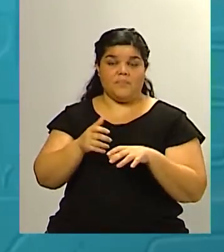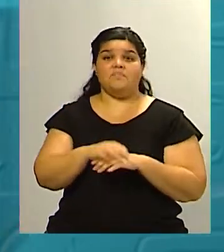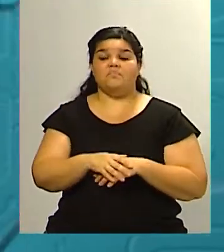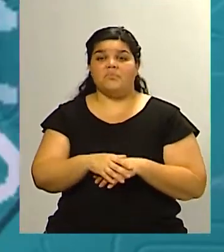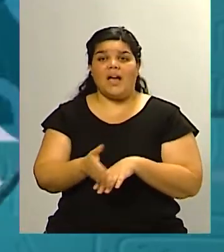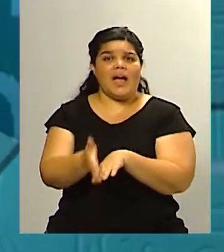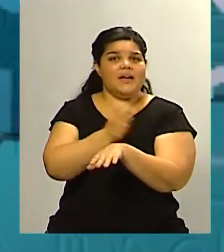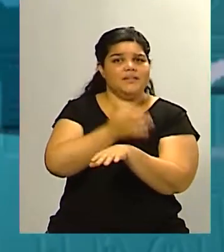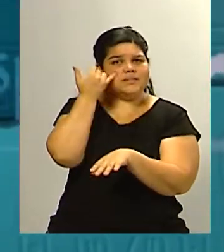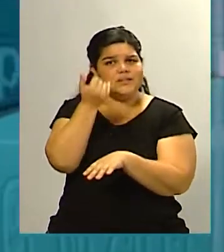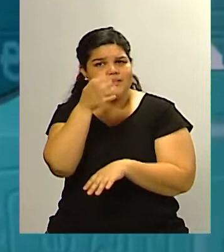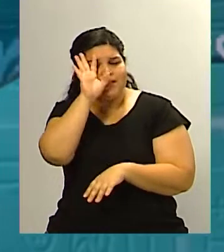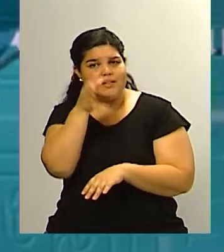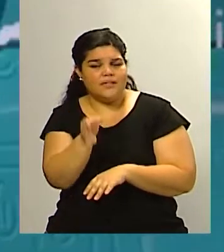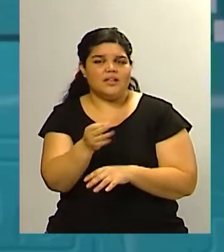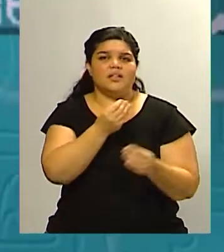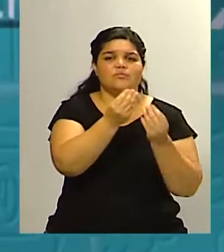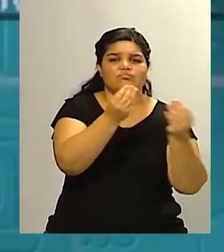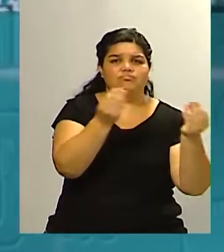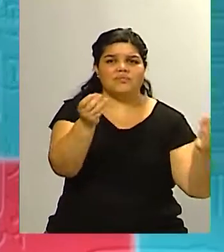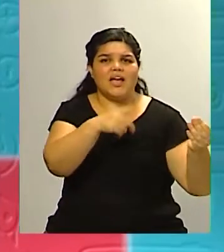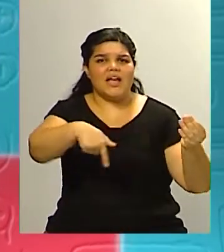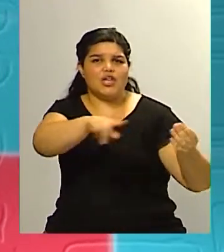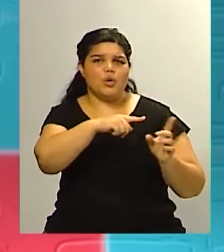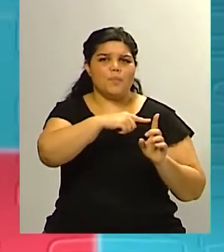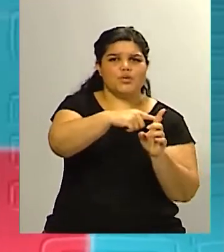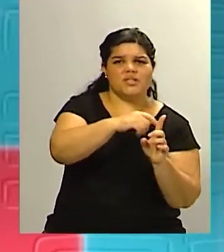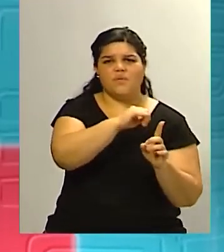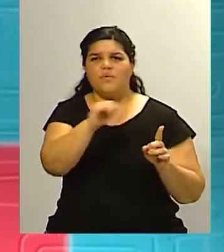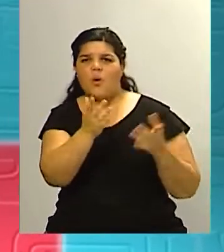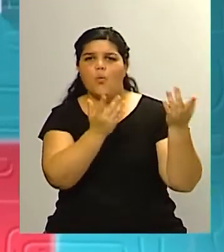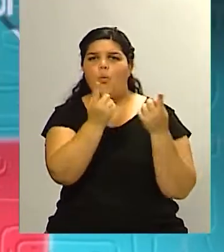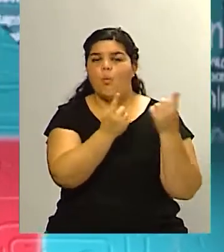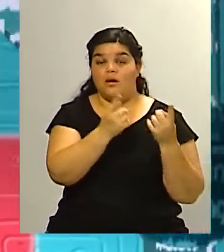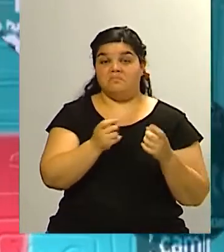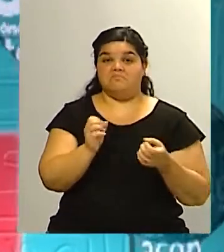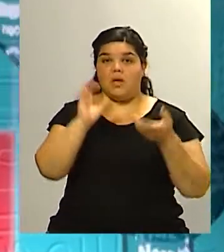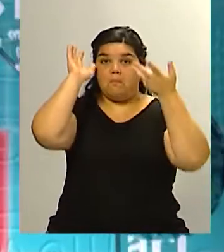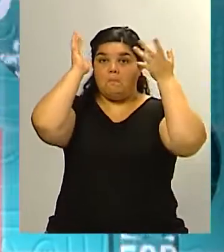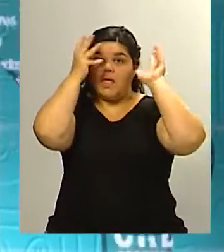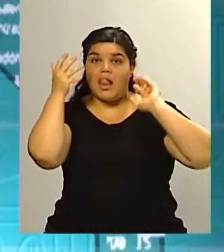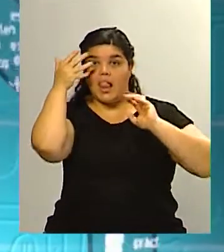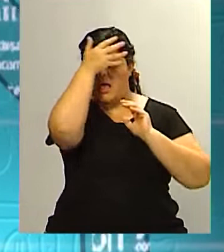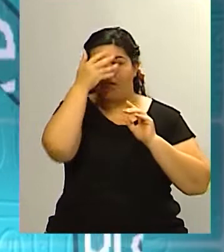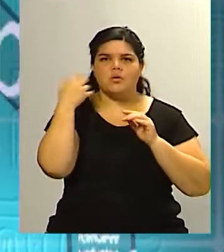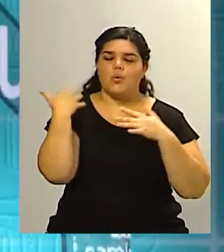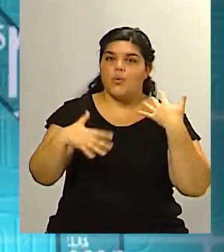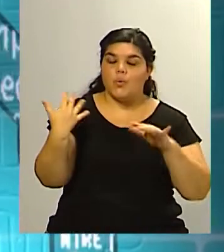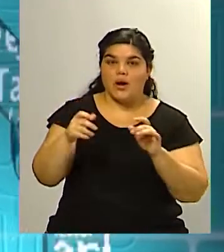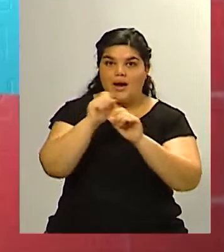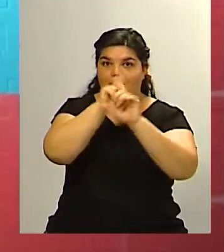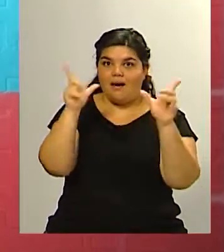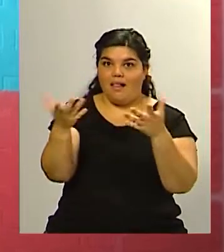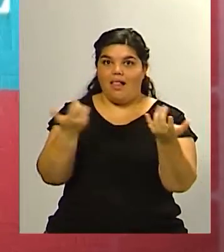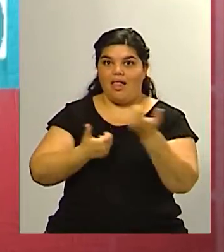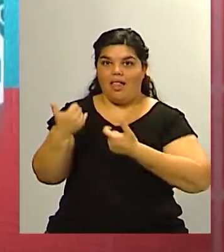la imagen cómo vienen ahora incluso a nivel nacional muy claro lo que decías de mi ley porque dio la sensación en algún momento que a partir de ciertas